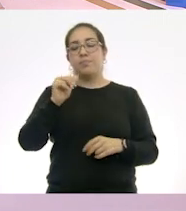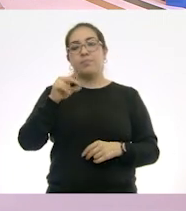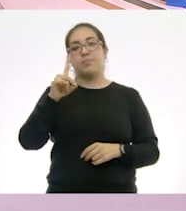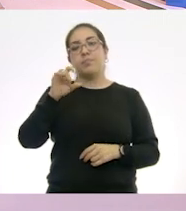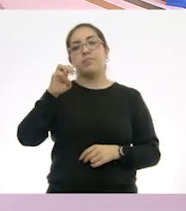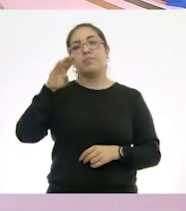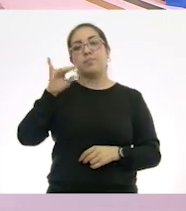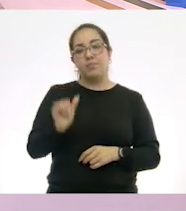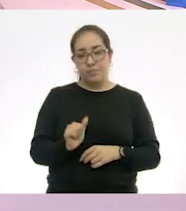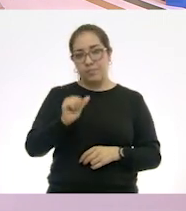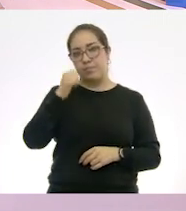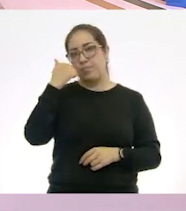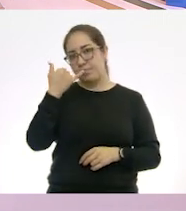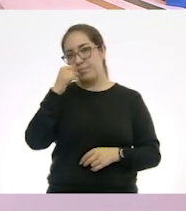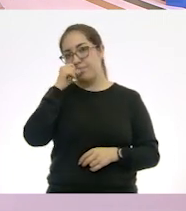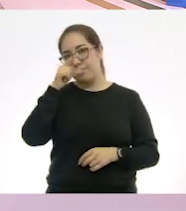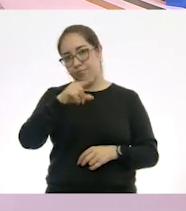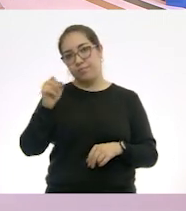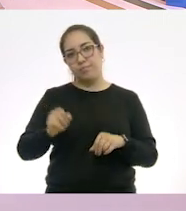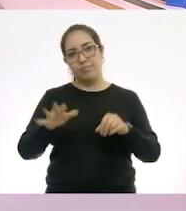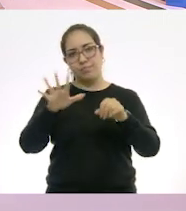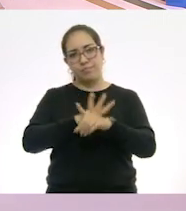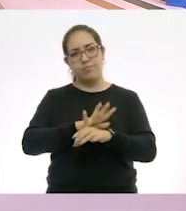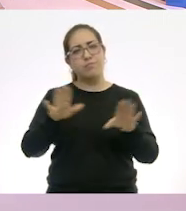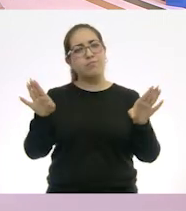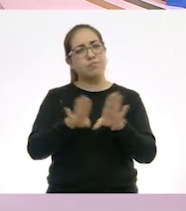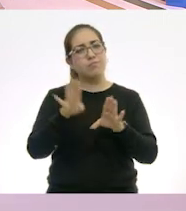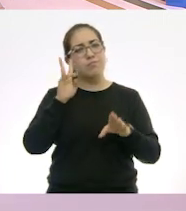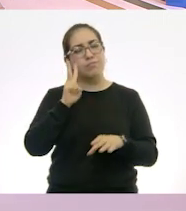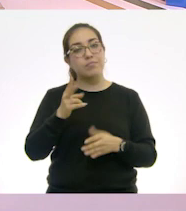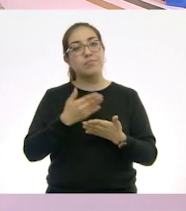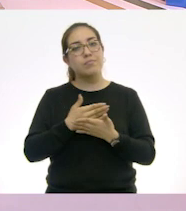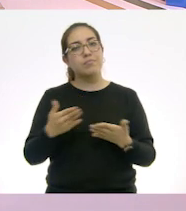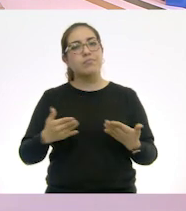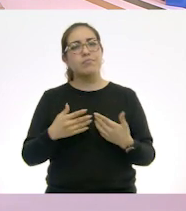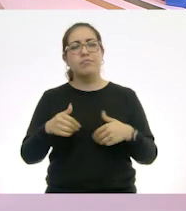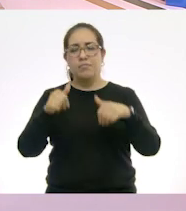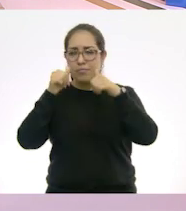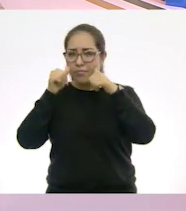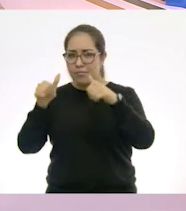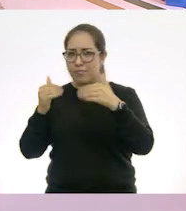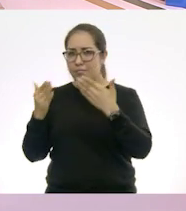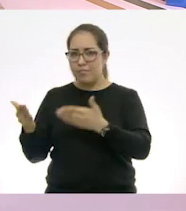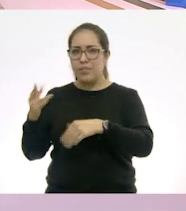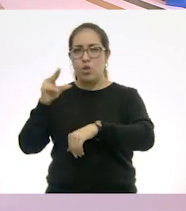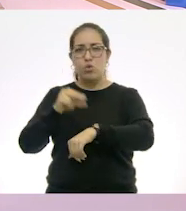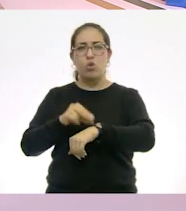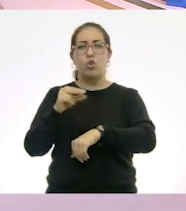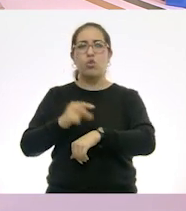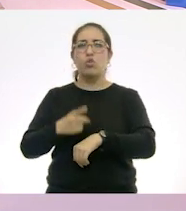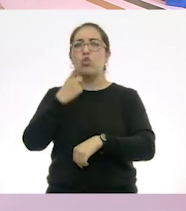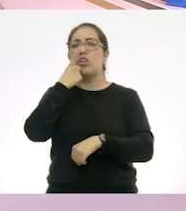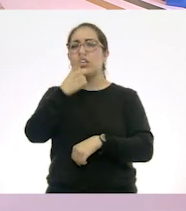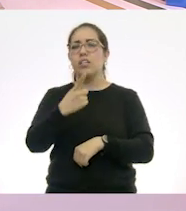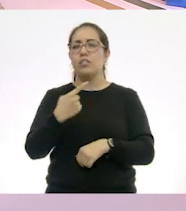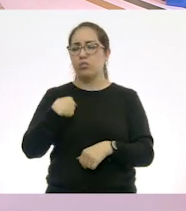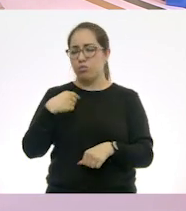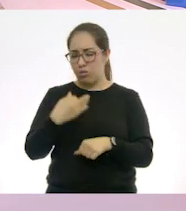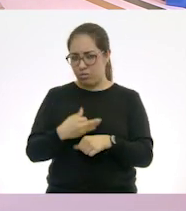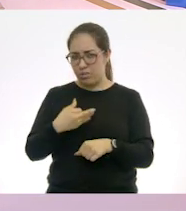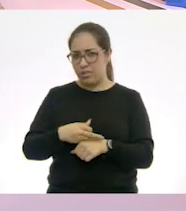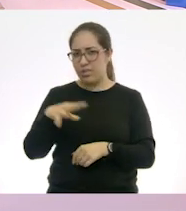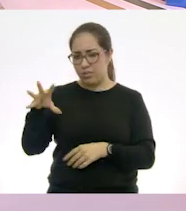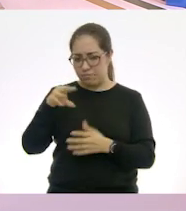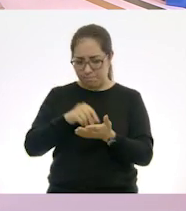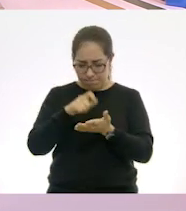Entonces, ¿qué les parece si escuchamos a uno de nuestros médicos que nos dice? Y yo voy a tomar nota. Tú